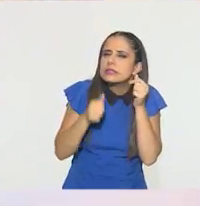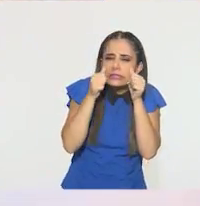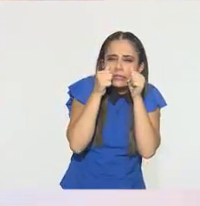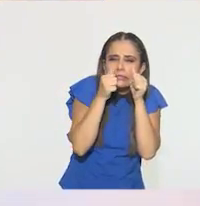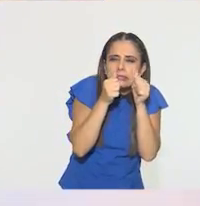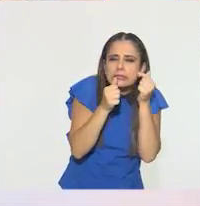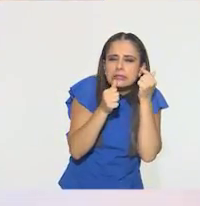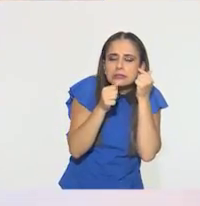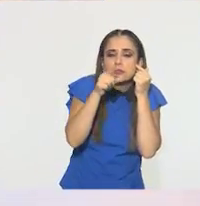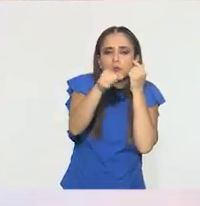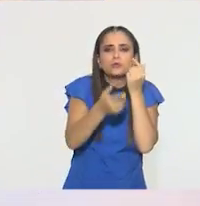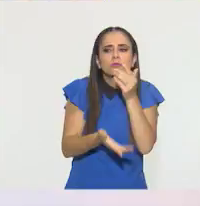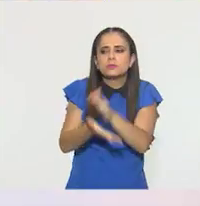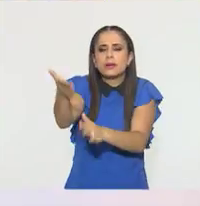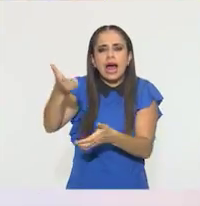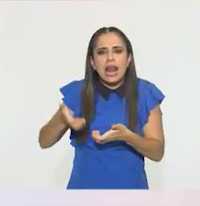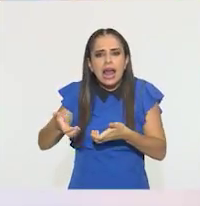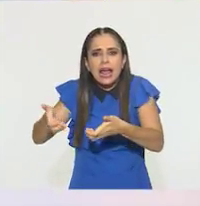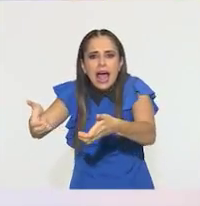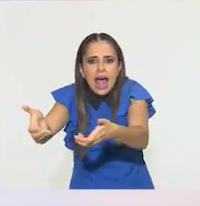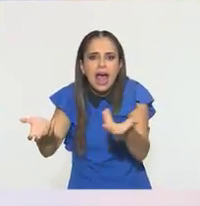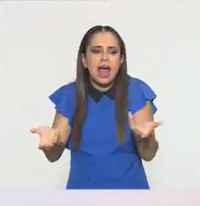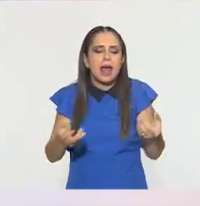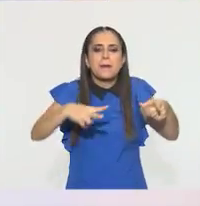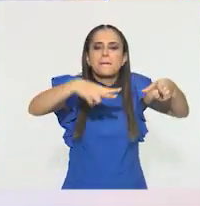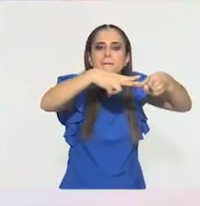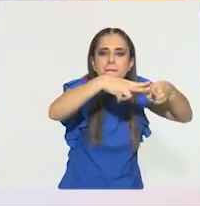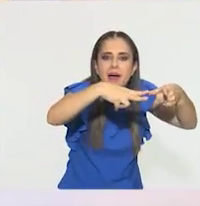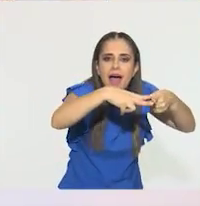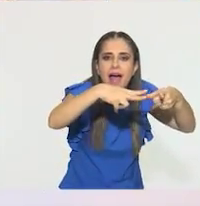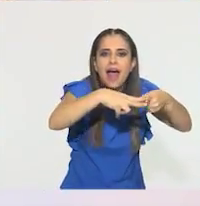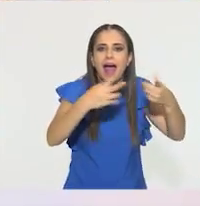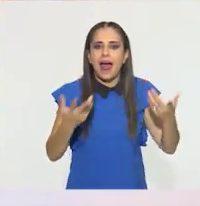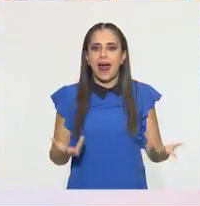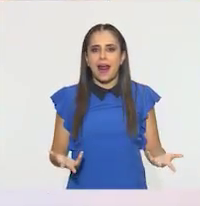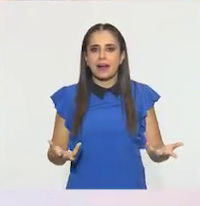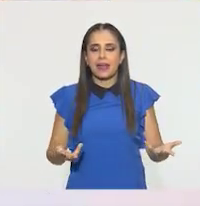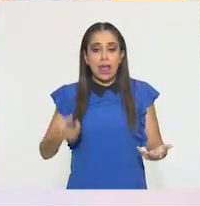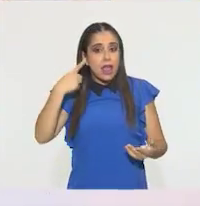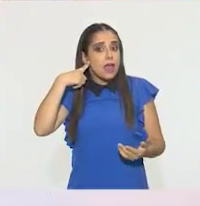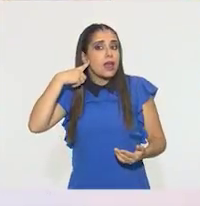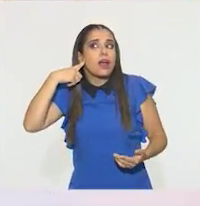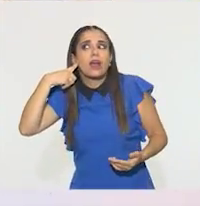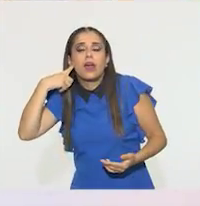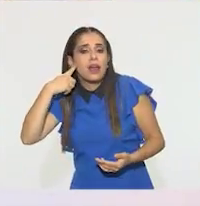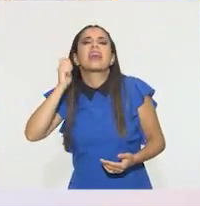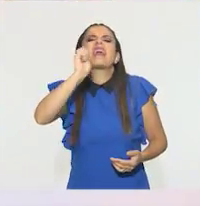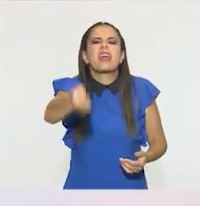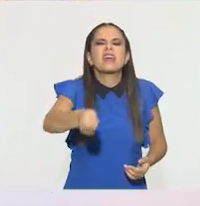Cuando salen a la calle, al parque, y están volando por ahí, ¿qué son?